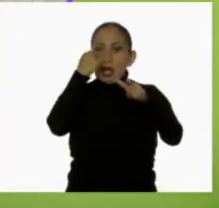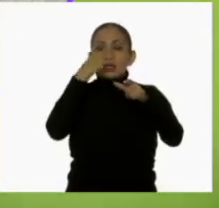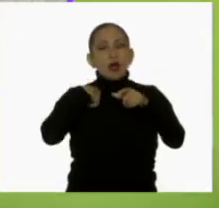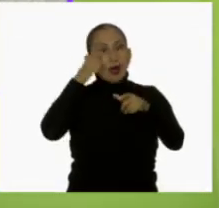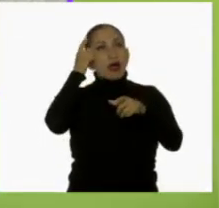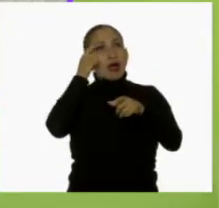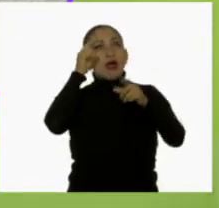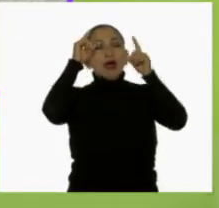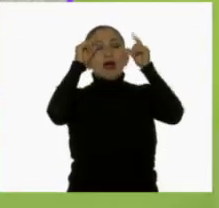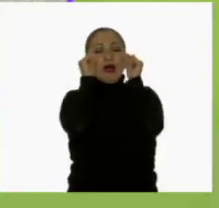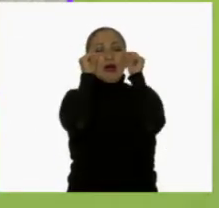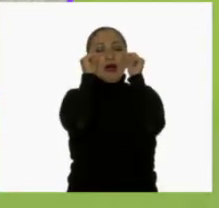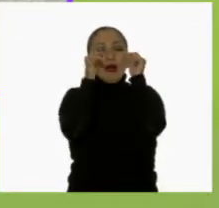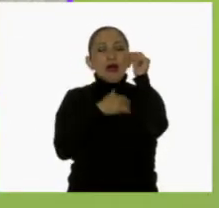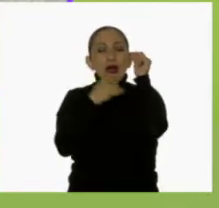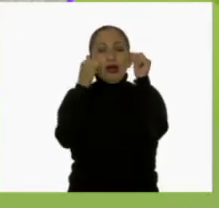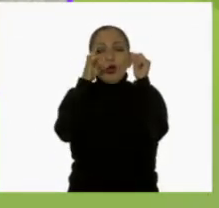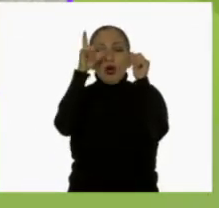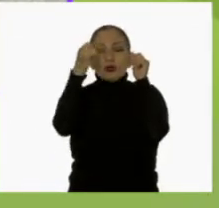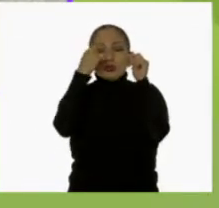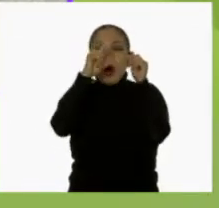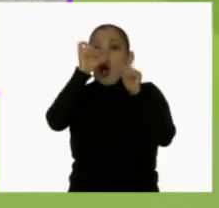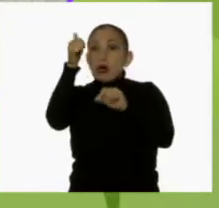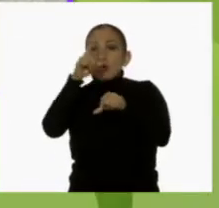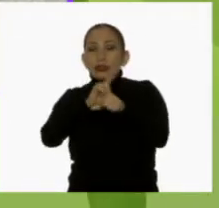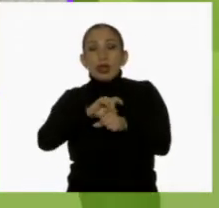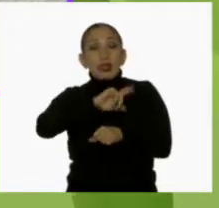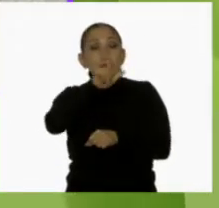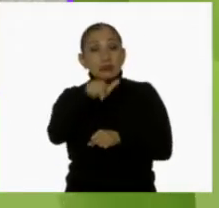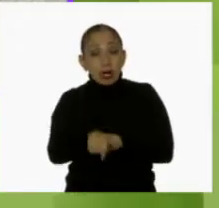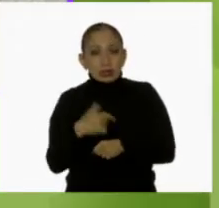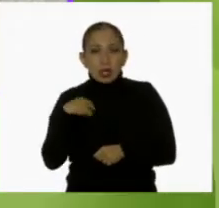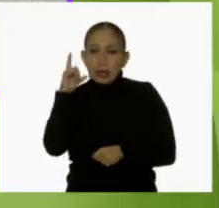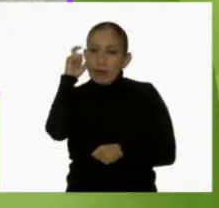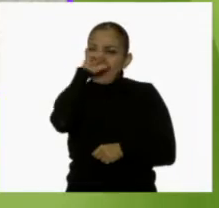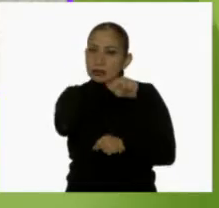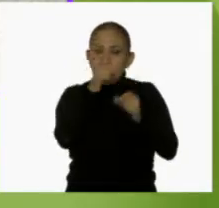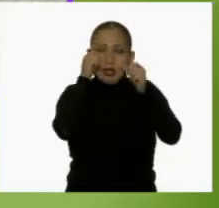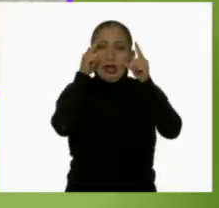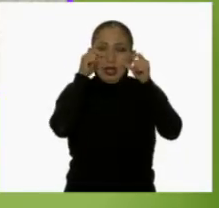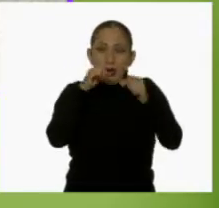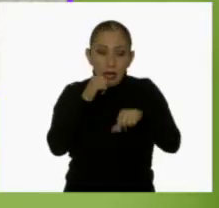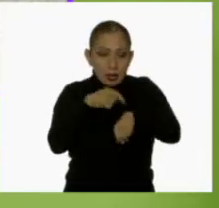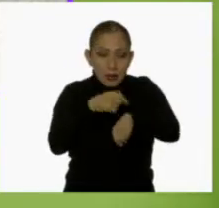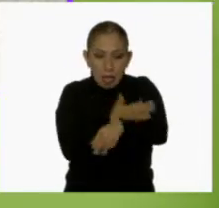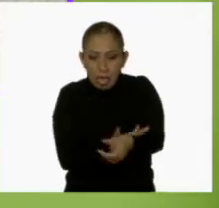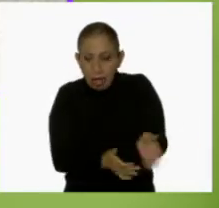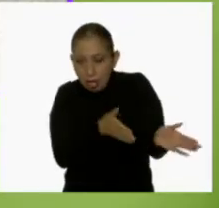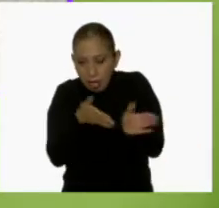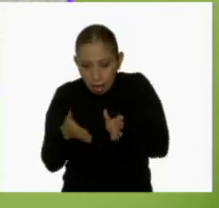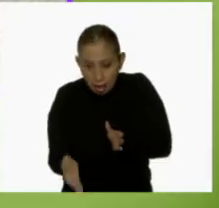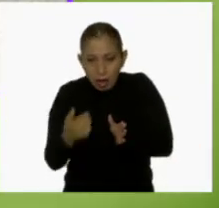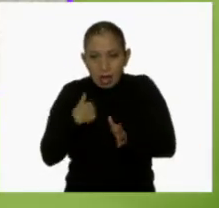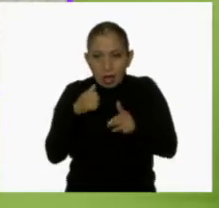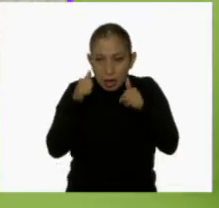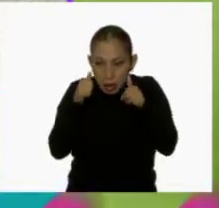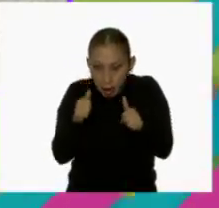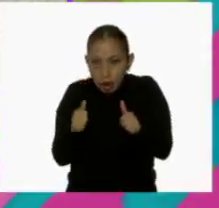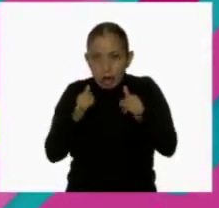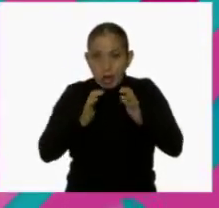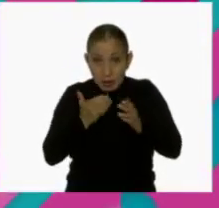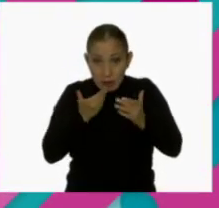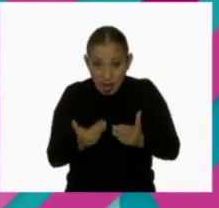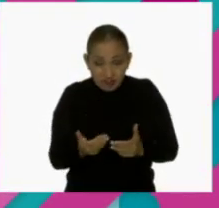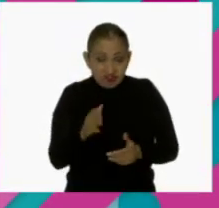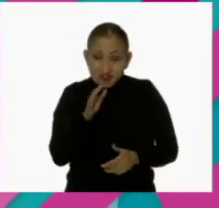acostado y con los ojos cerrados, al siguiente día me cuesta mucho trabajo despertarme a tiempo y mantenerme físicamente